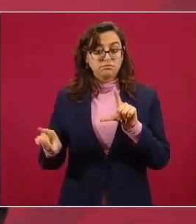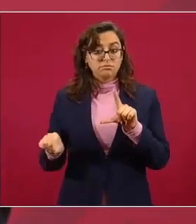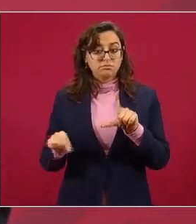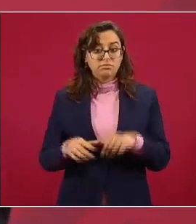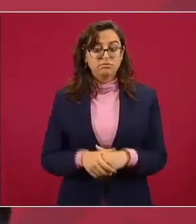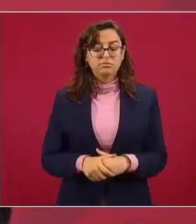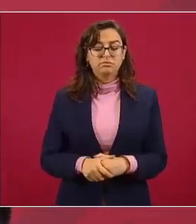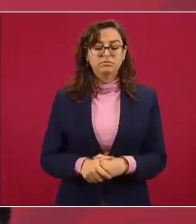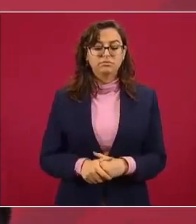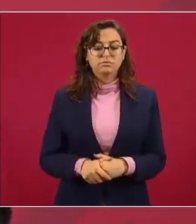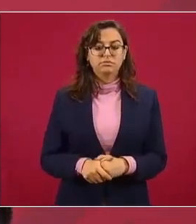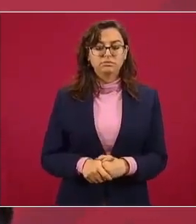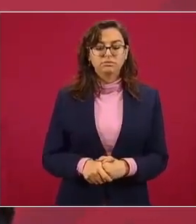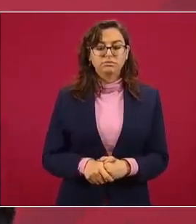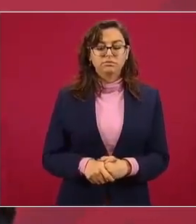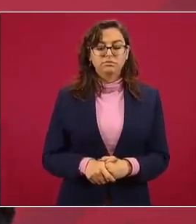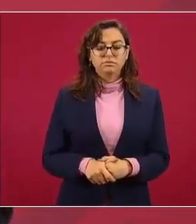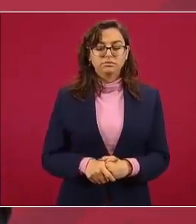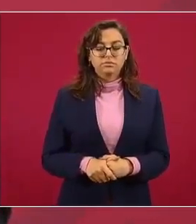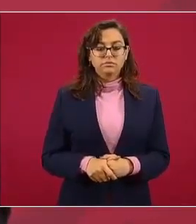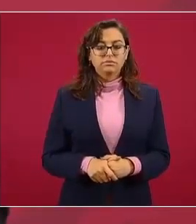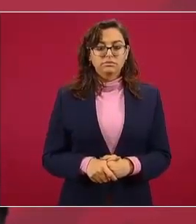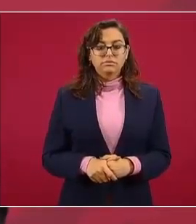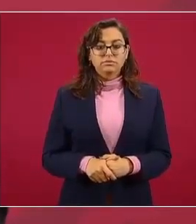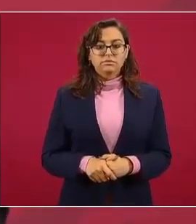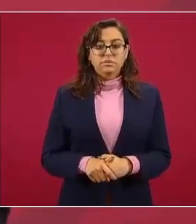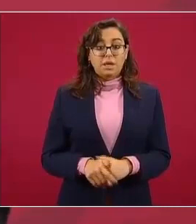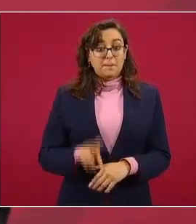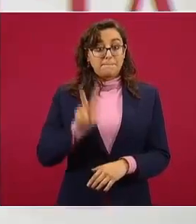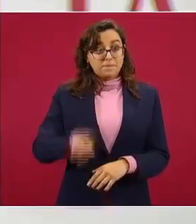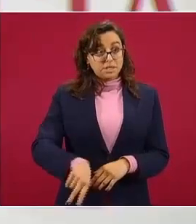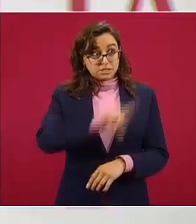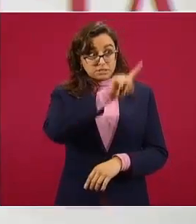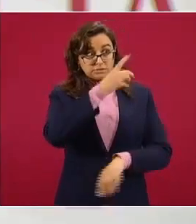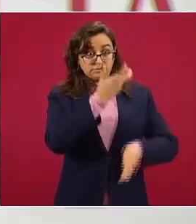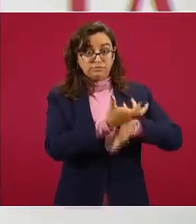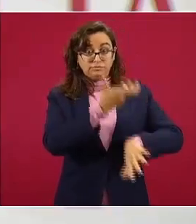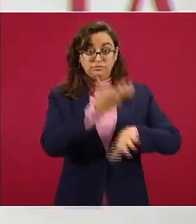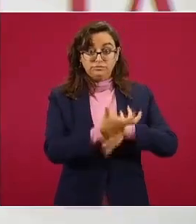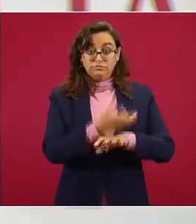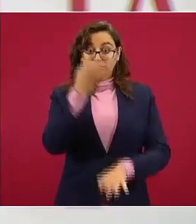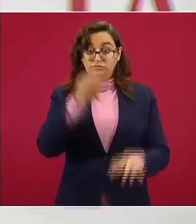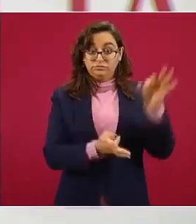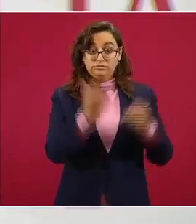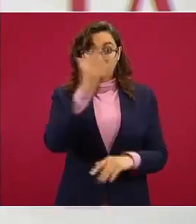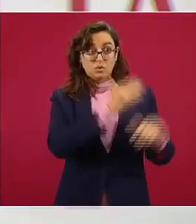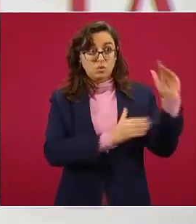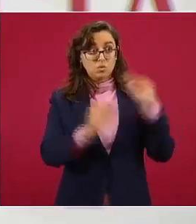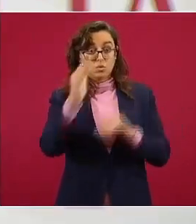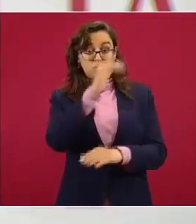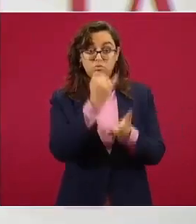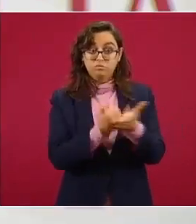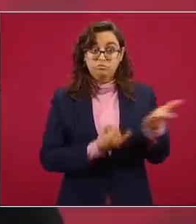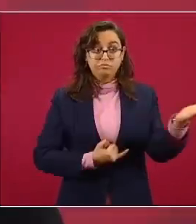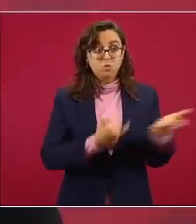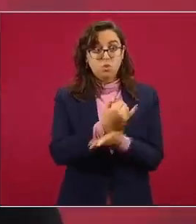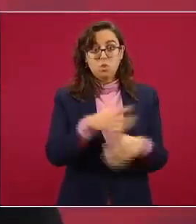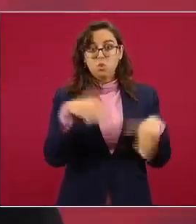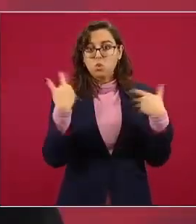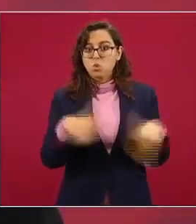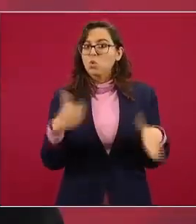debemos reconocerlo porque esto es una decisión muy valiente del Fiscal General de los Estados Unidos que yo sepa no tiene precedentes